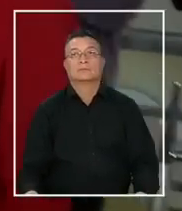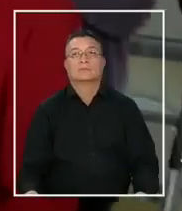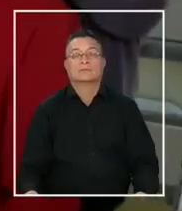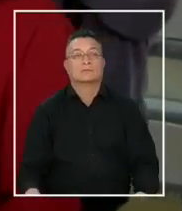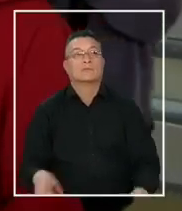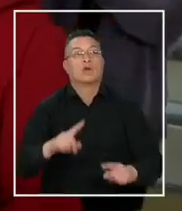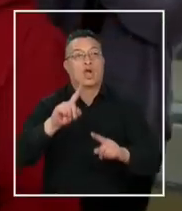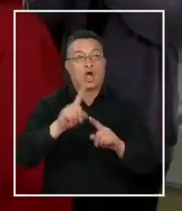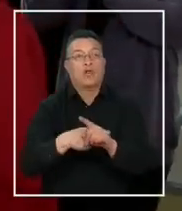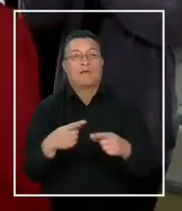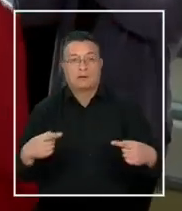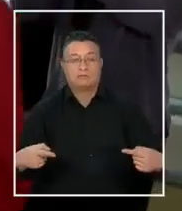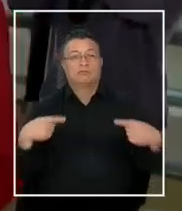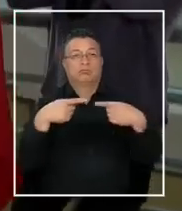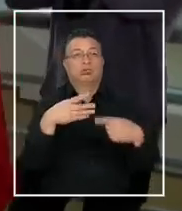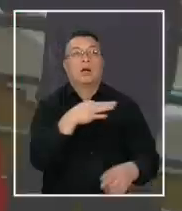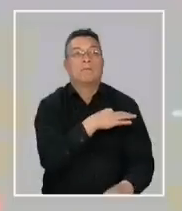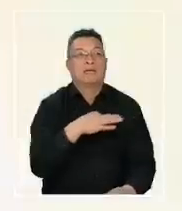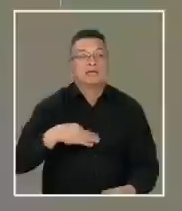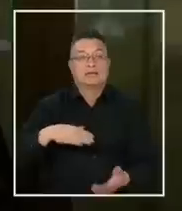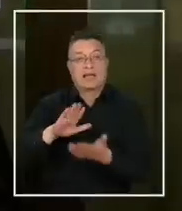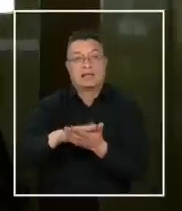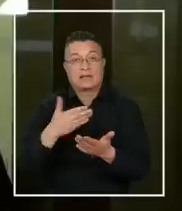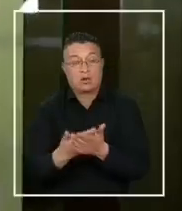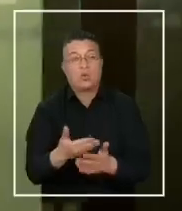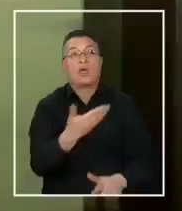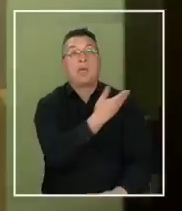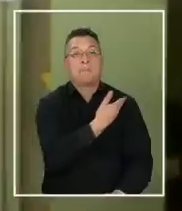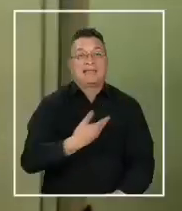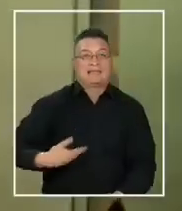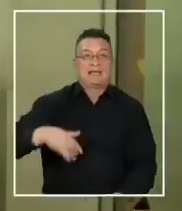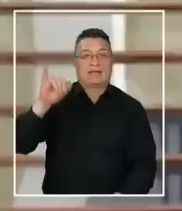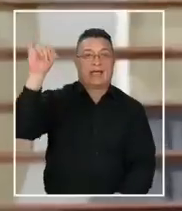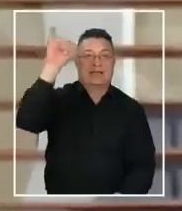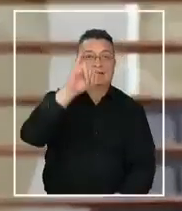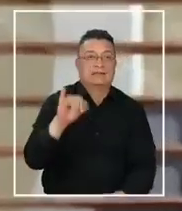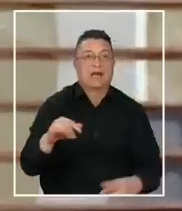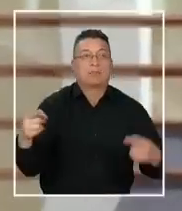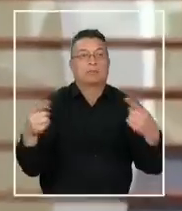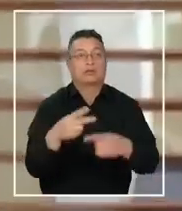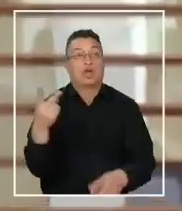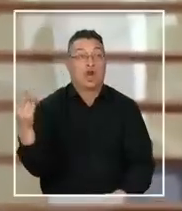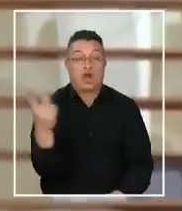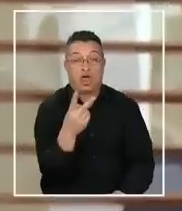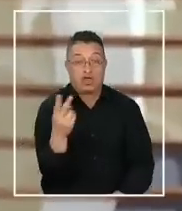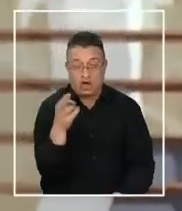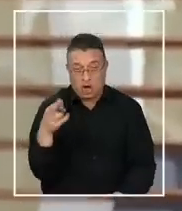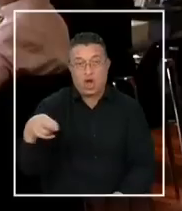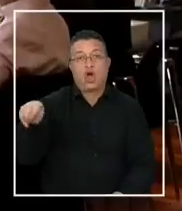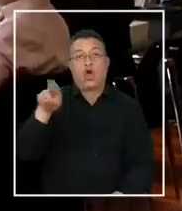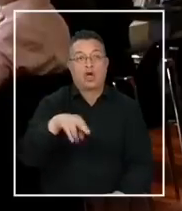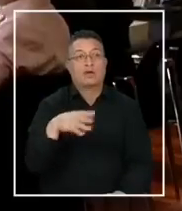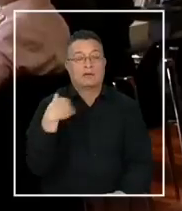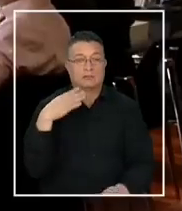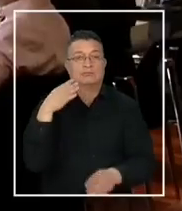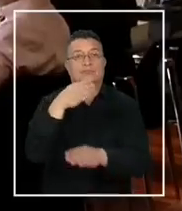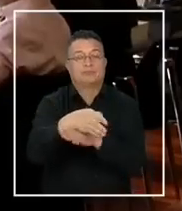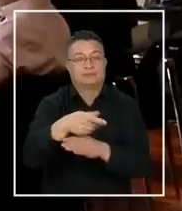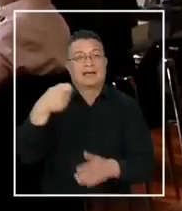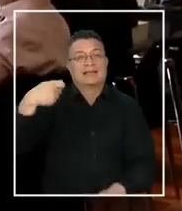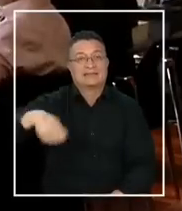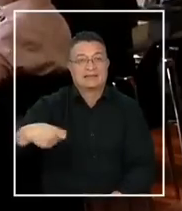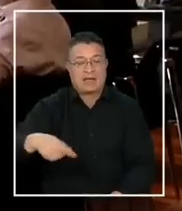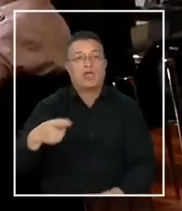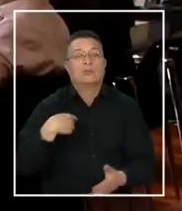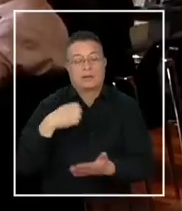Nuevo cara a cara entre la Ministra de Salud y el presidente de las ISAPRES es que nuevamente ambas partes coincidieron en el Senado en el